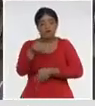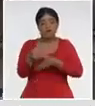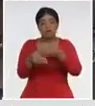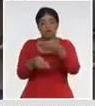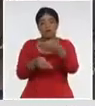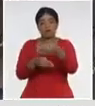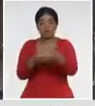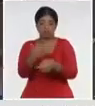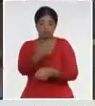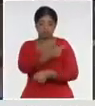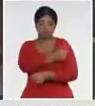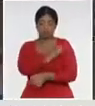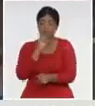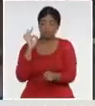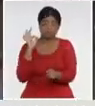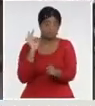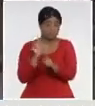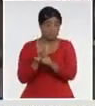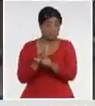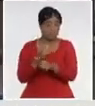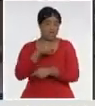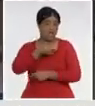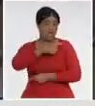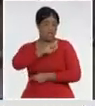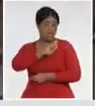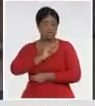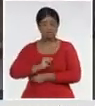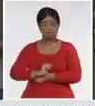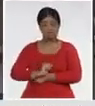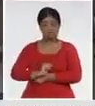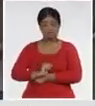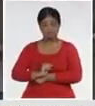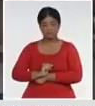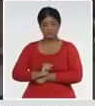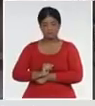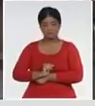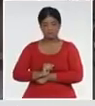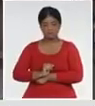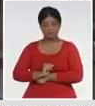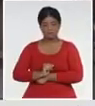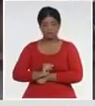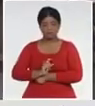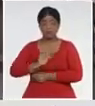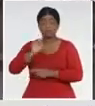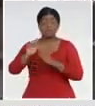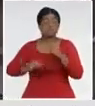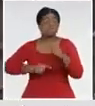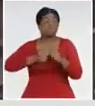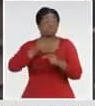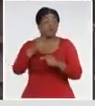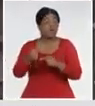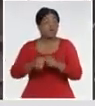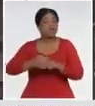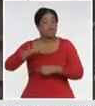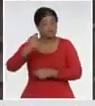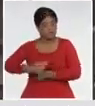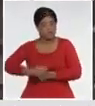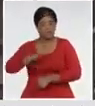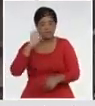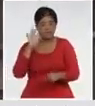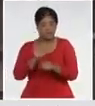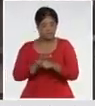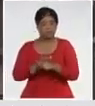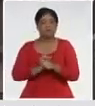que solo comenzó ayer en este sitio clínico y que luego, mañana, debe iniciarse la segunda